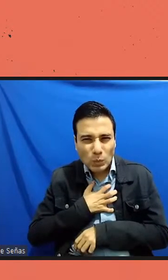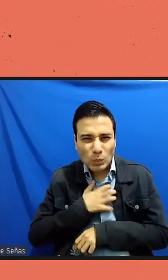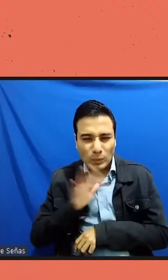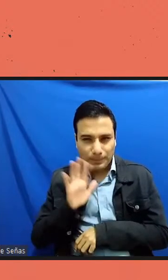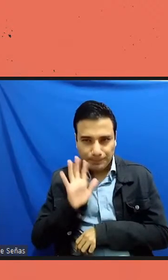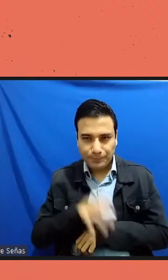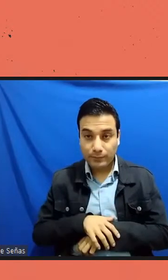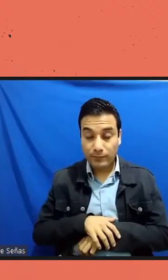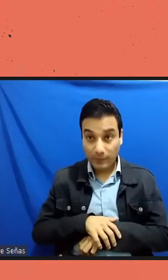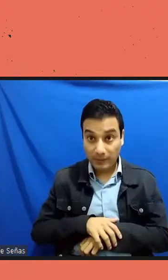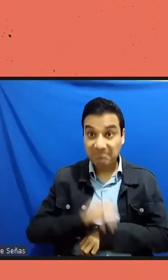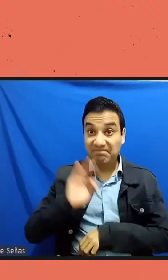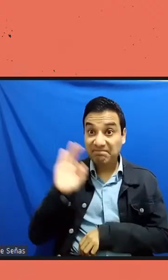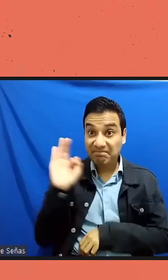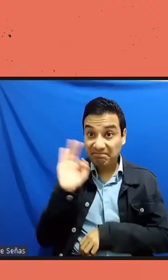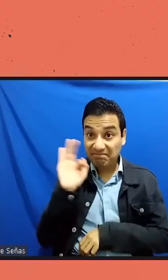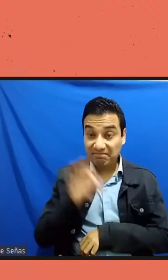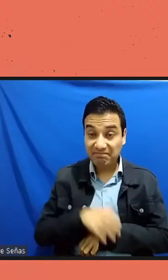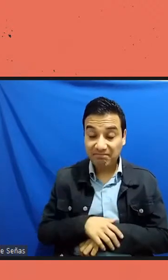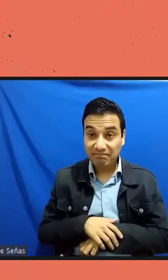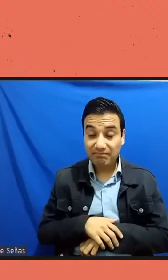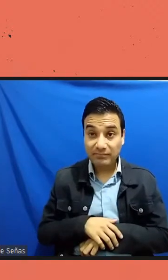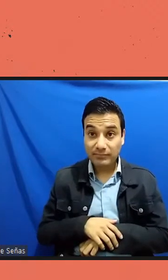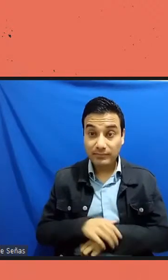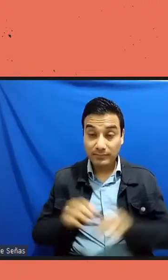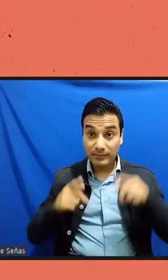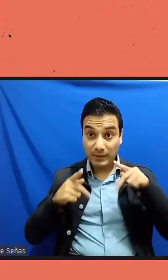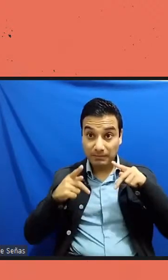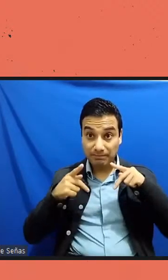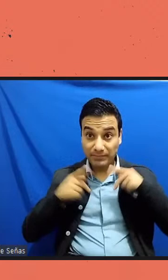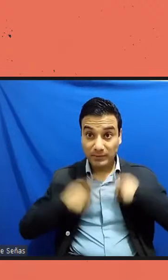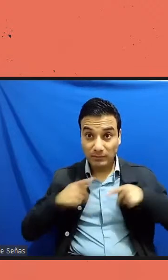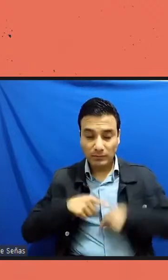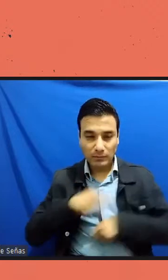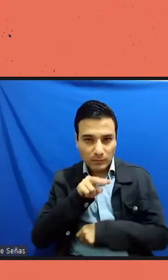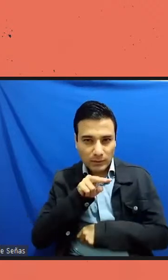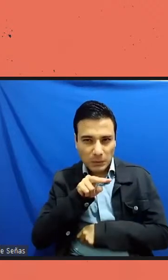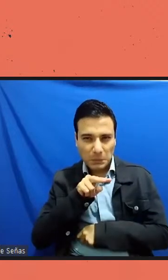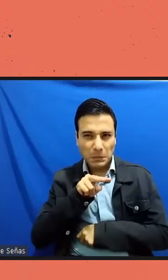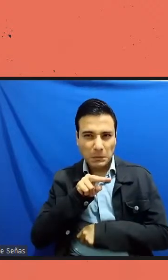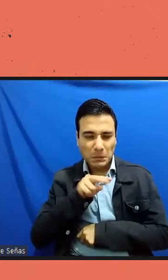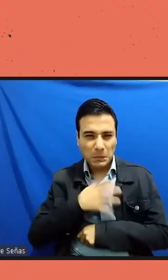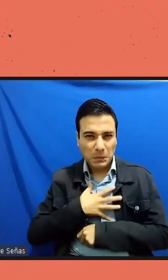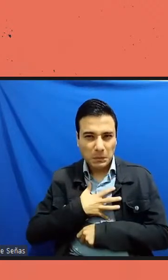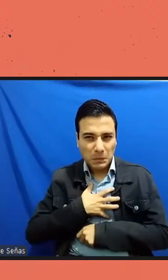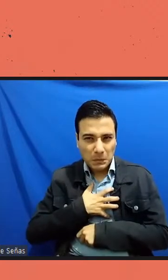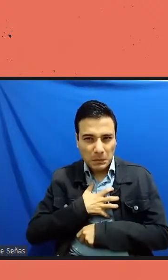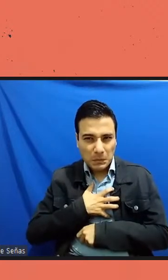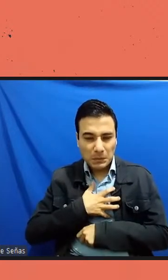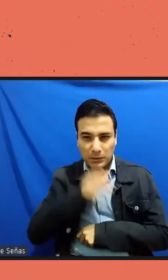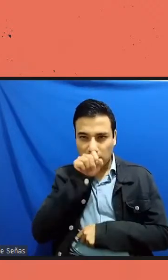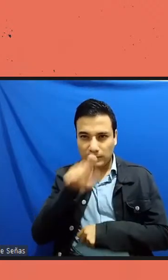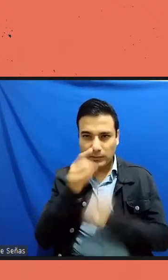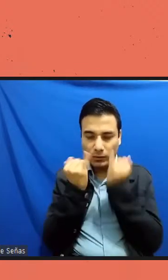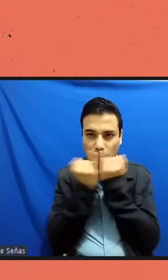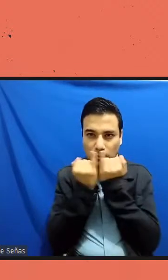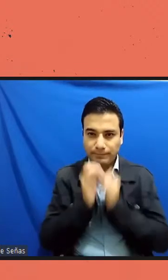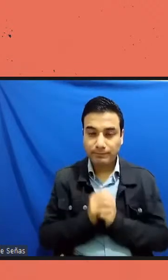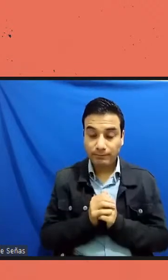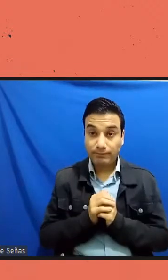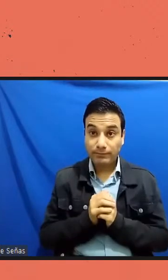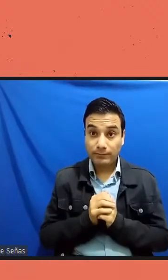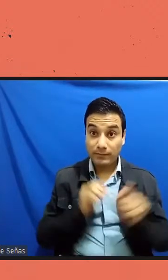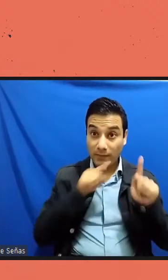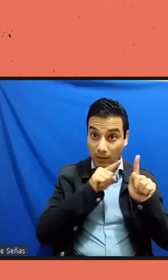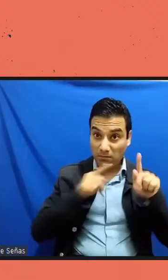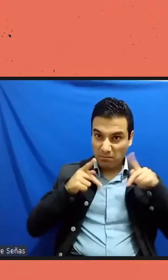logra no solo anteponerse a su invalidez sino destacarse con relación a los demás, el odio